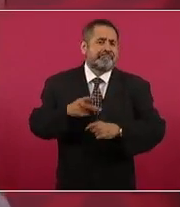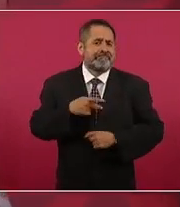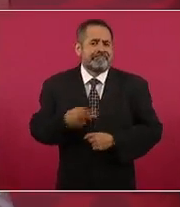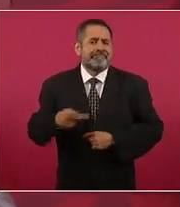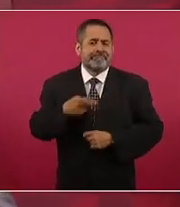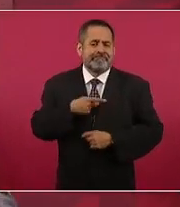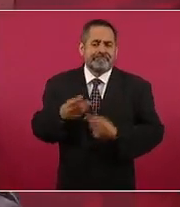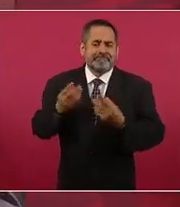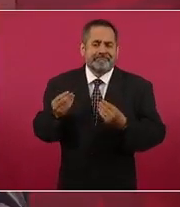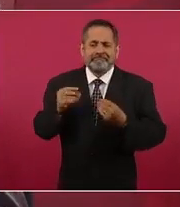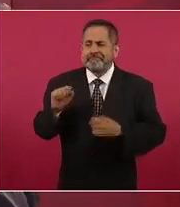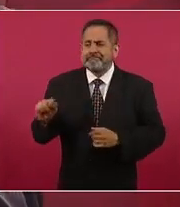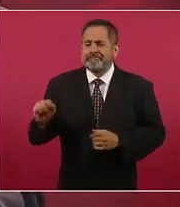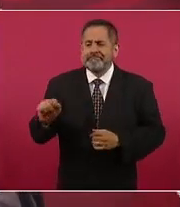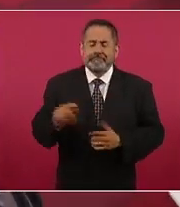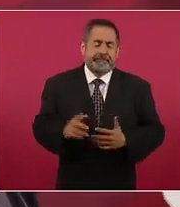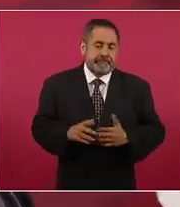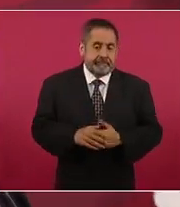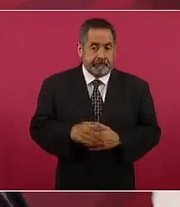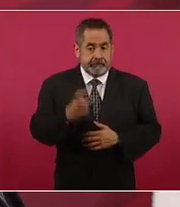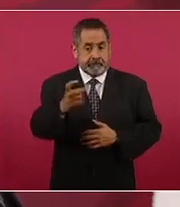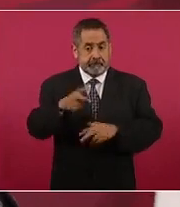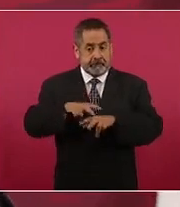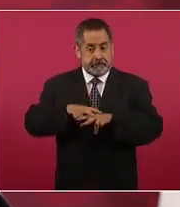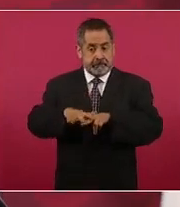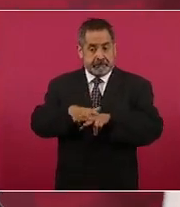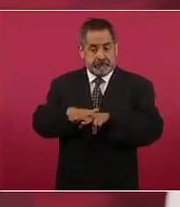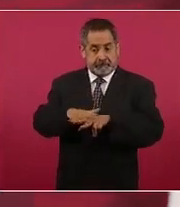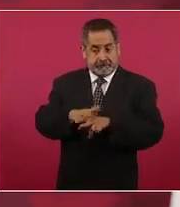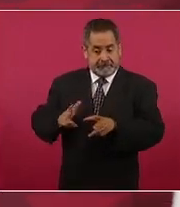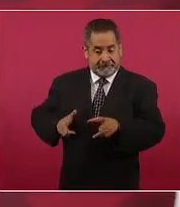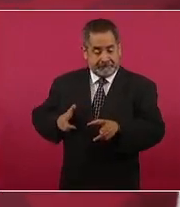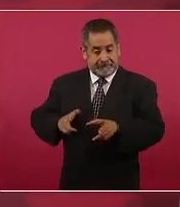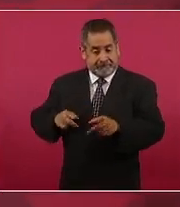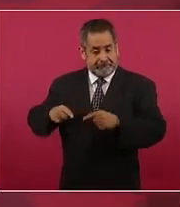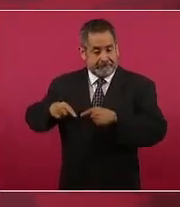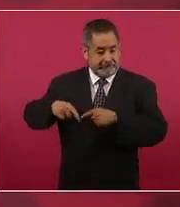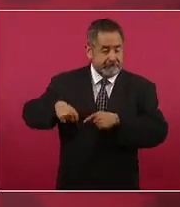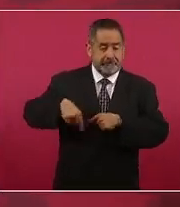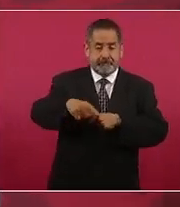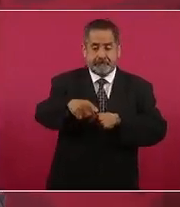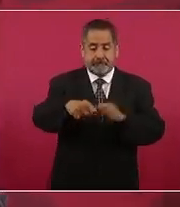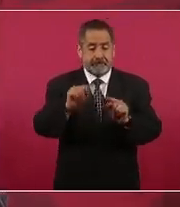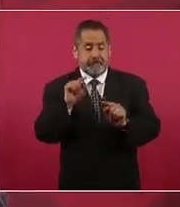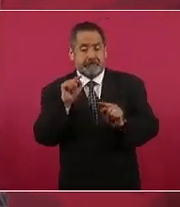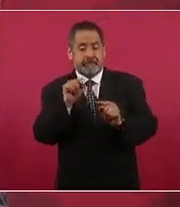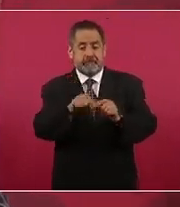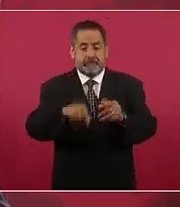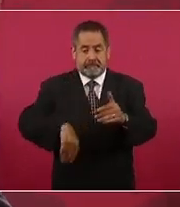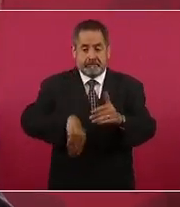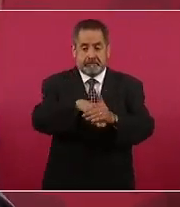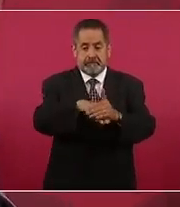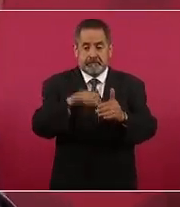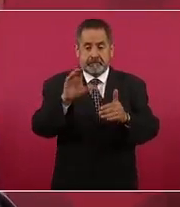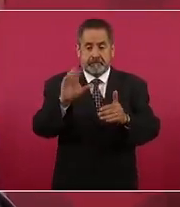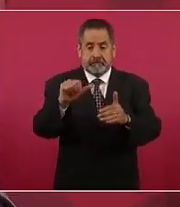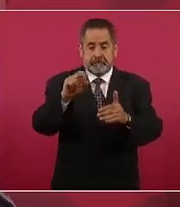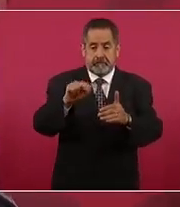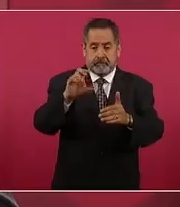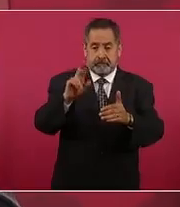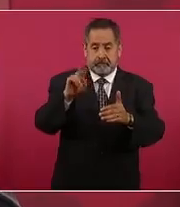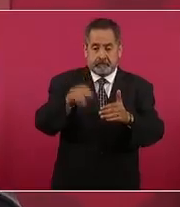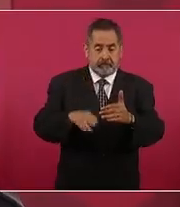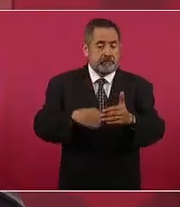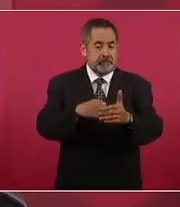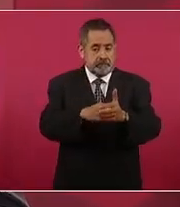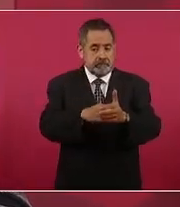entonces el tren es para que la gente que llega a Cancún y que va a